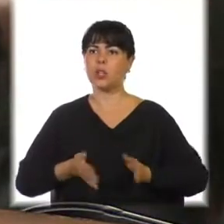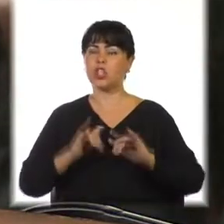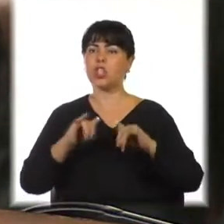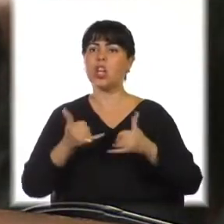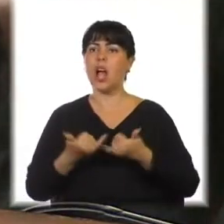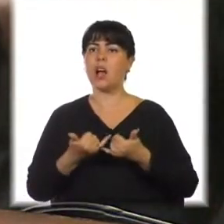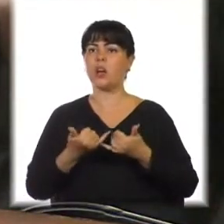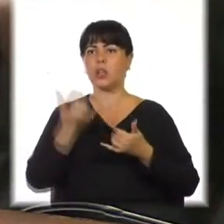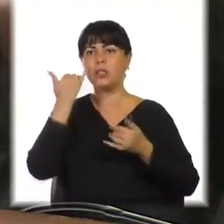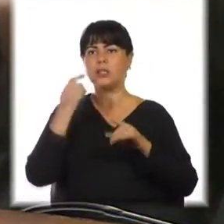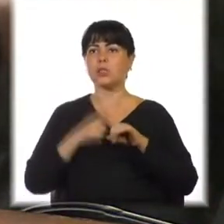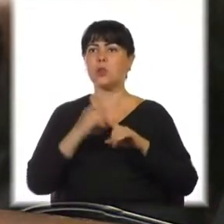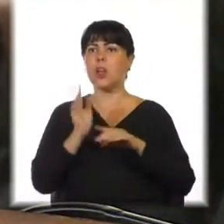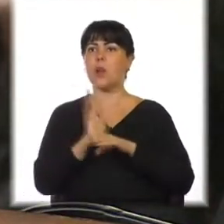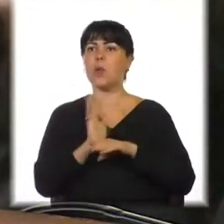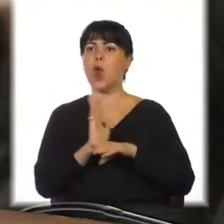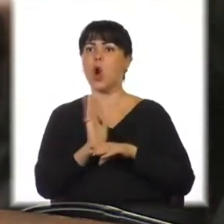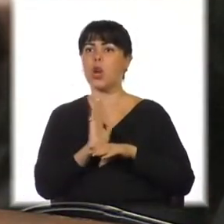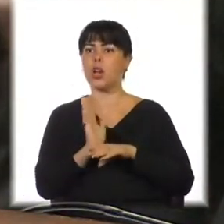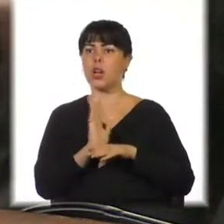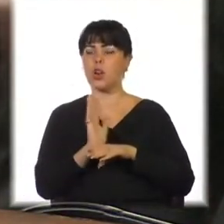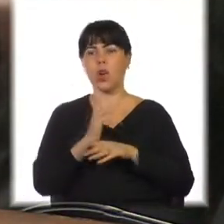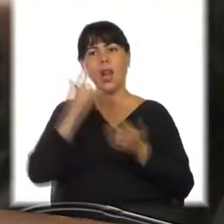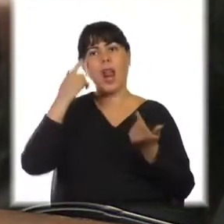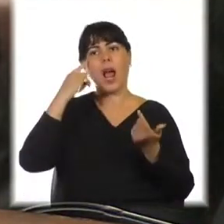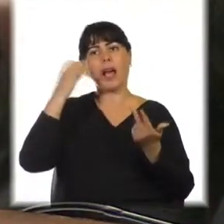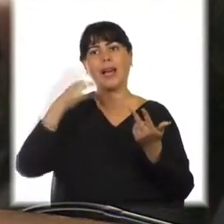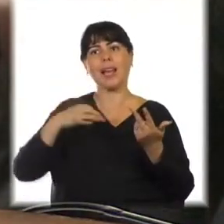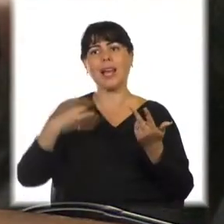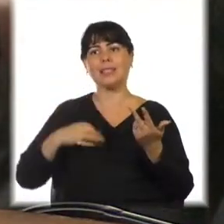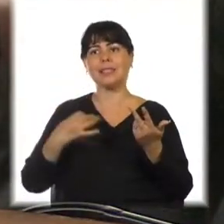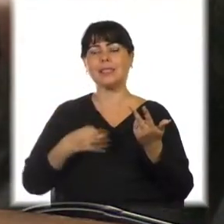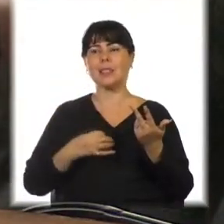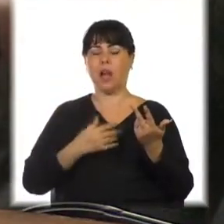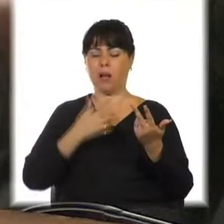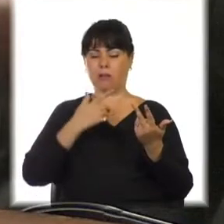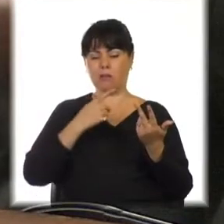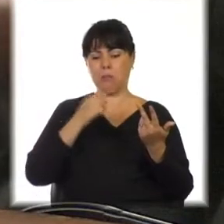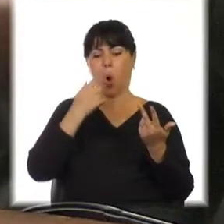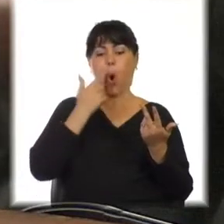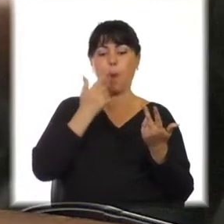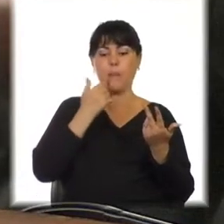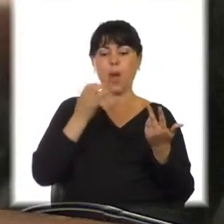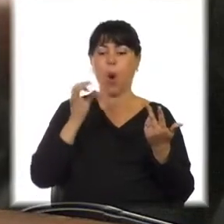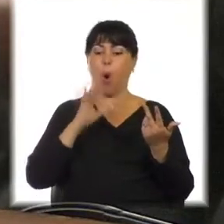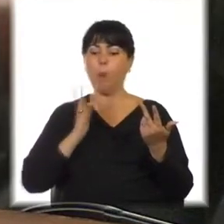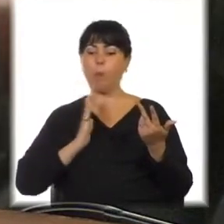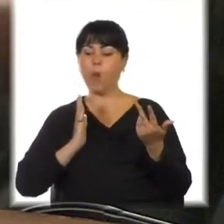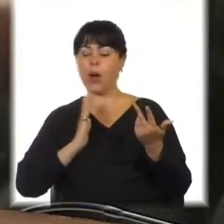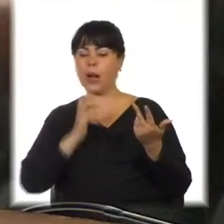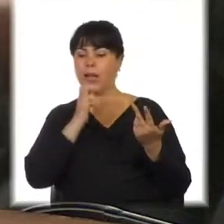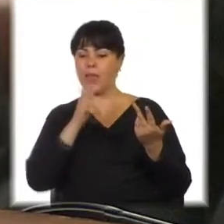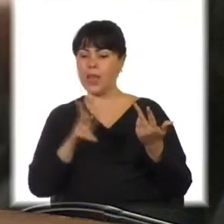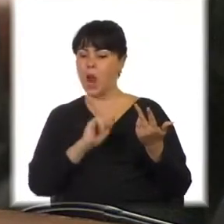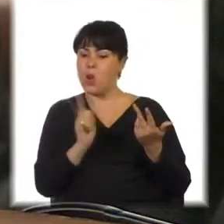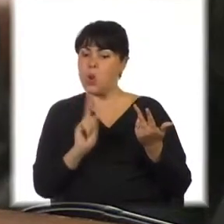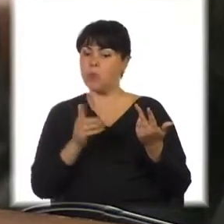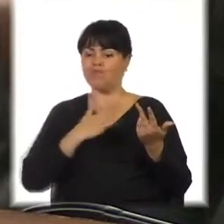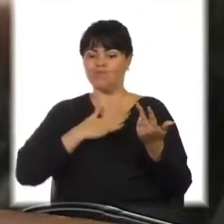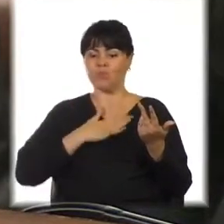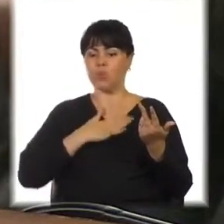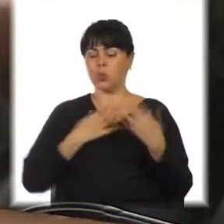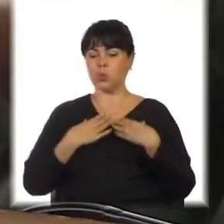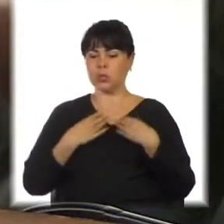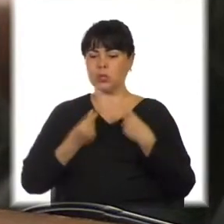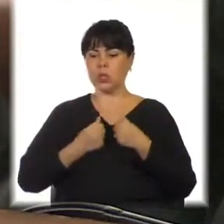biológico. Tres, la creencia que tenga una persona de ser algo que él o ella realmente no es, constituye en el mejor de los casos